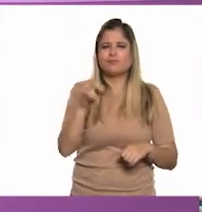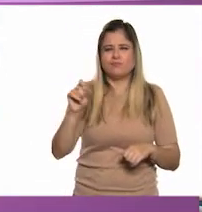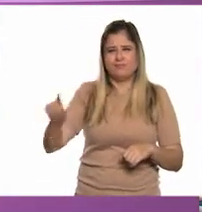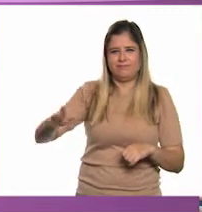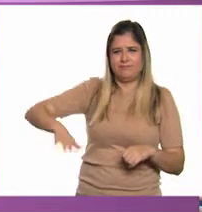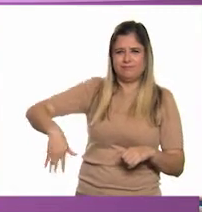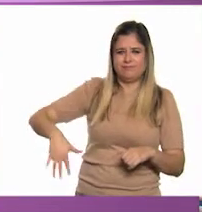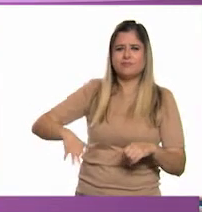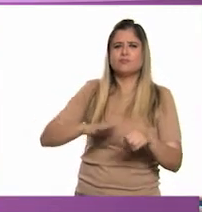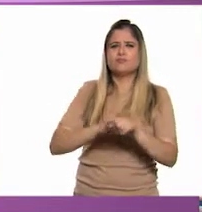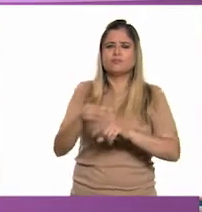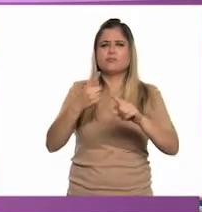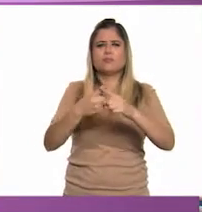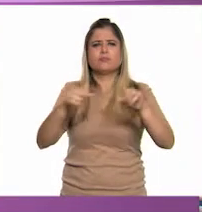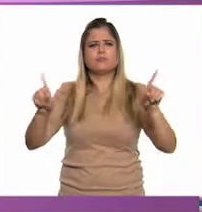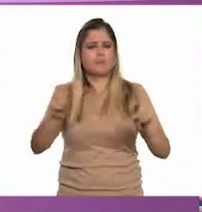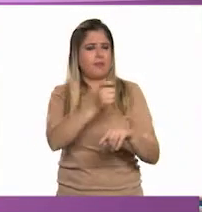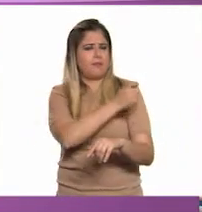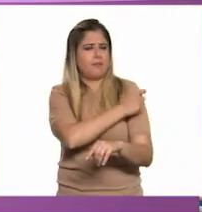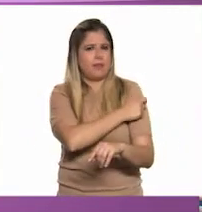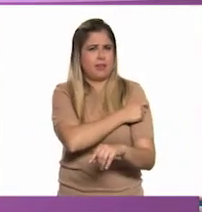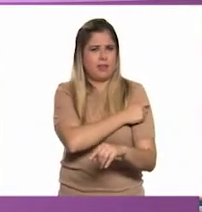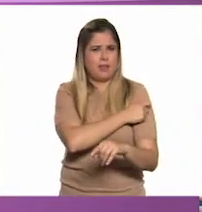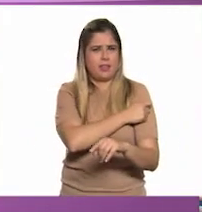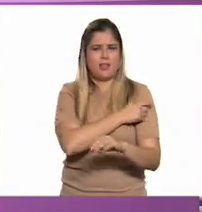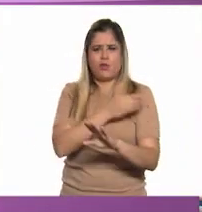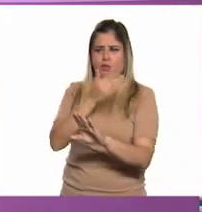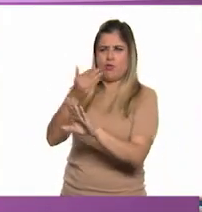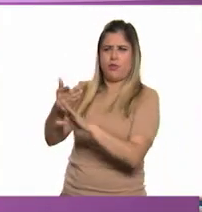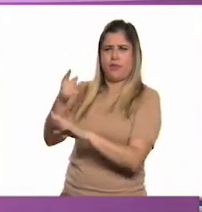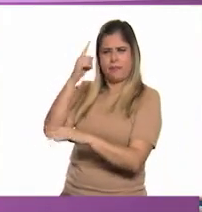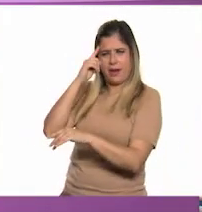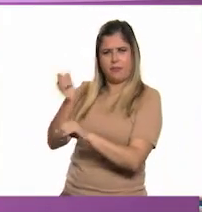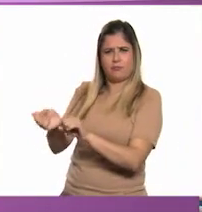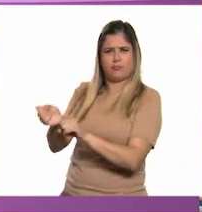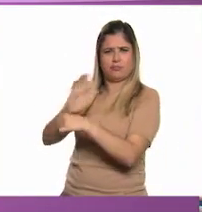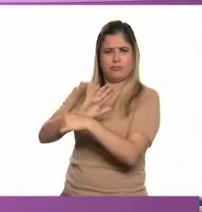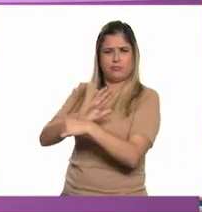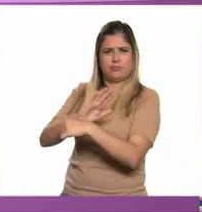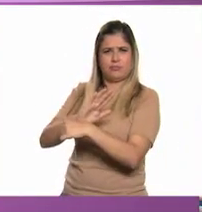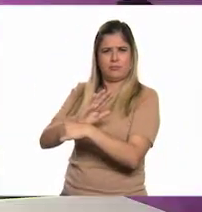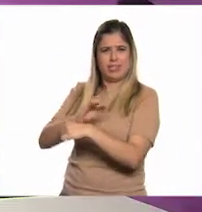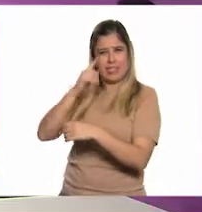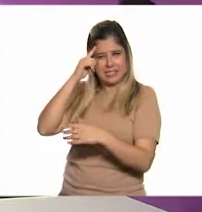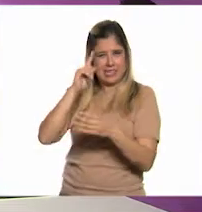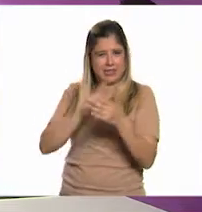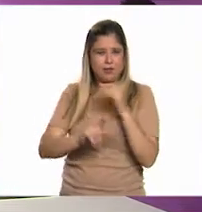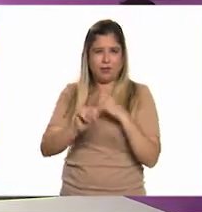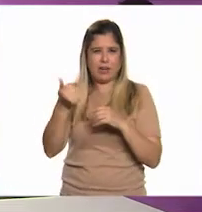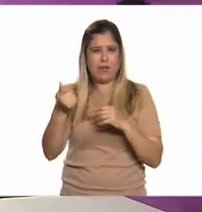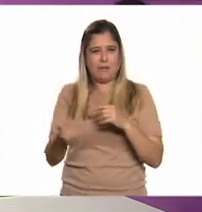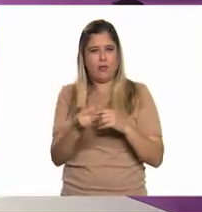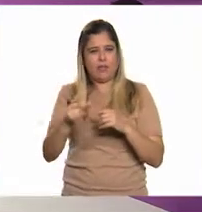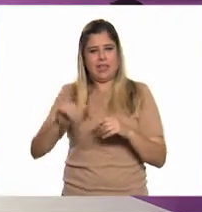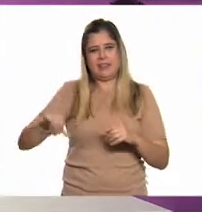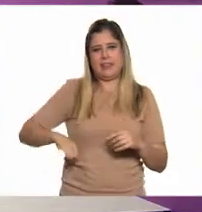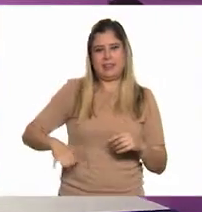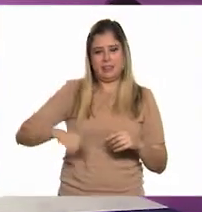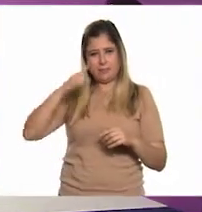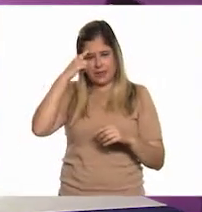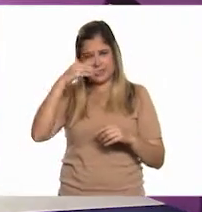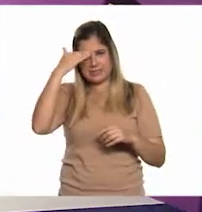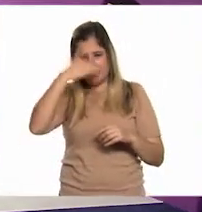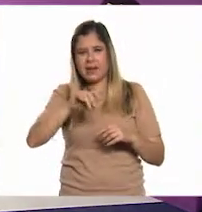¿en qué se diferencian las vacunas contra el COVID-19? ¿No? Creo que sería también otra pregunta interesante para saber la